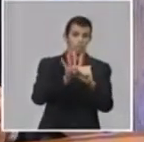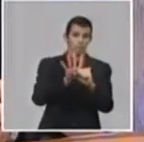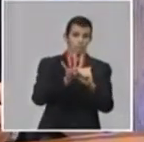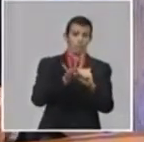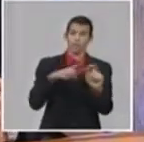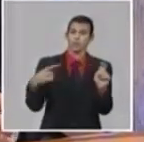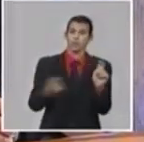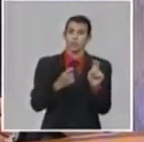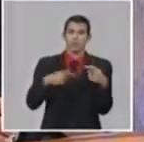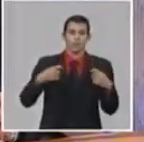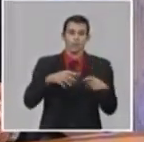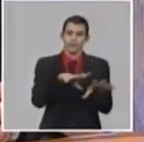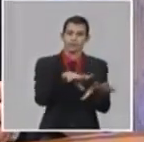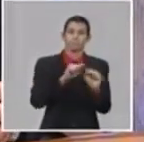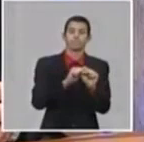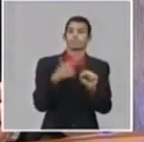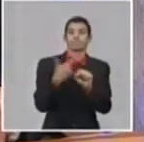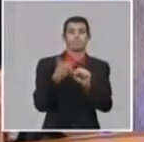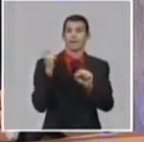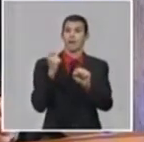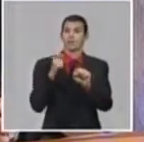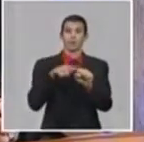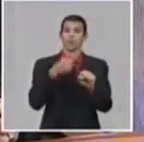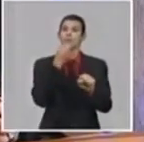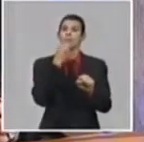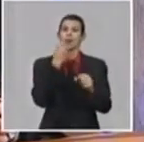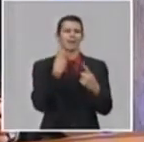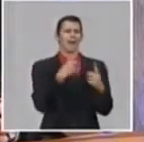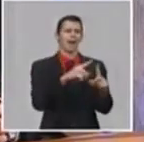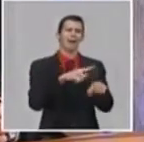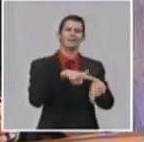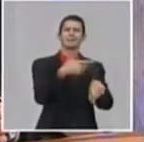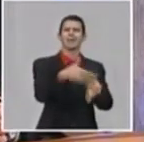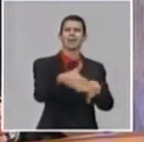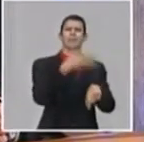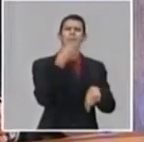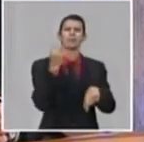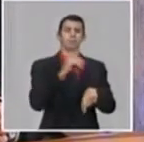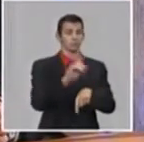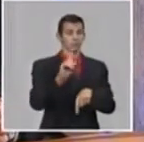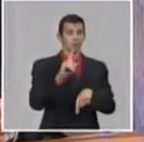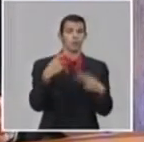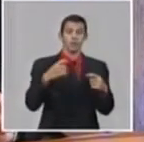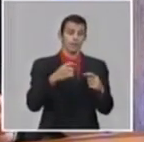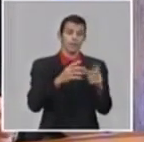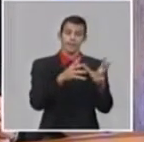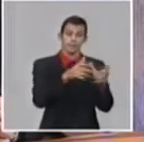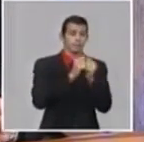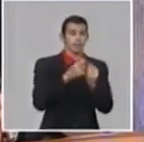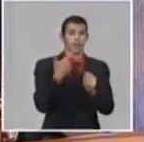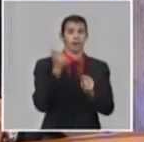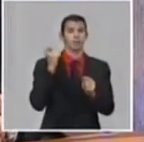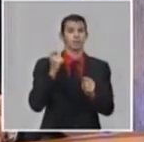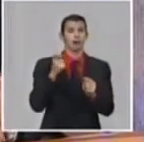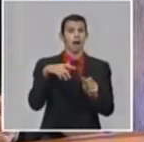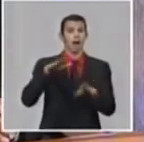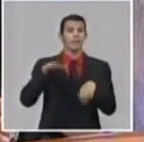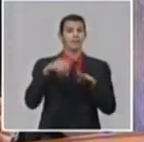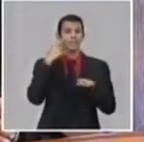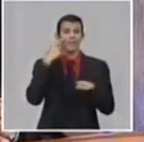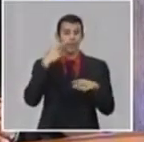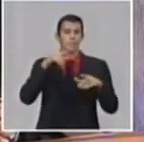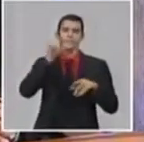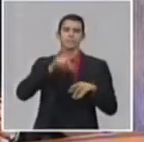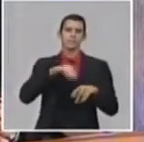incluso a la muerte. Hemos visto ahora mismo las cifras, un nivel de letalidad de más de un 6% y en algunos países supera